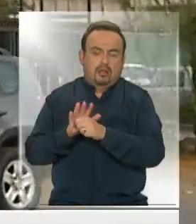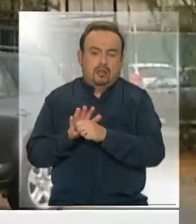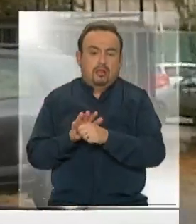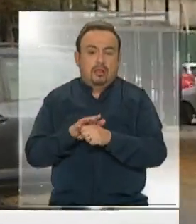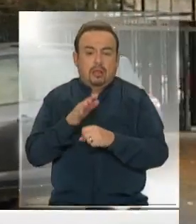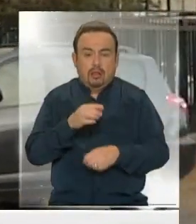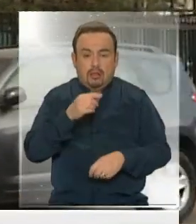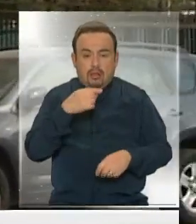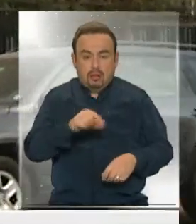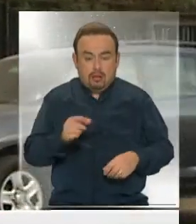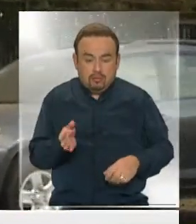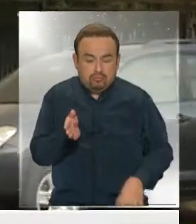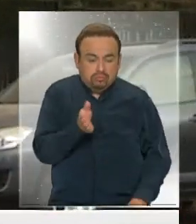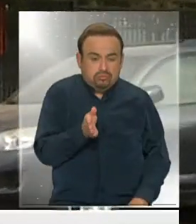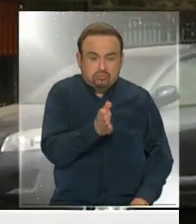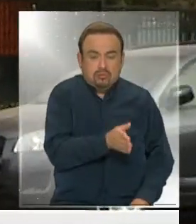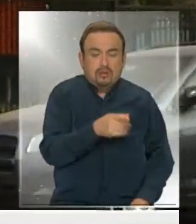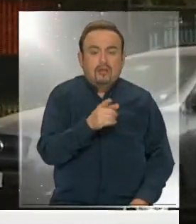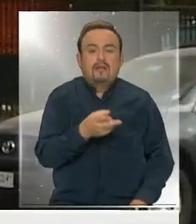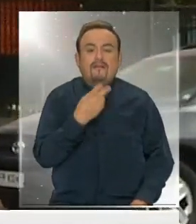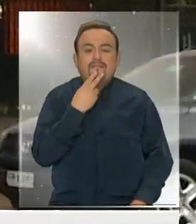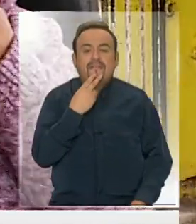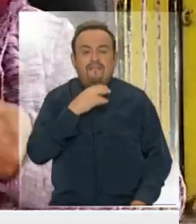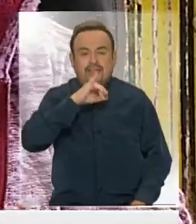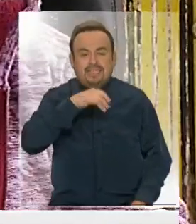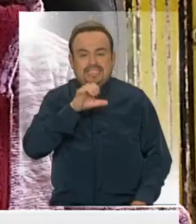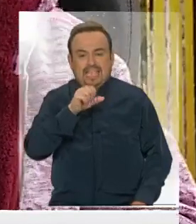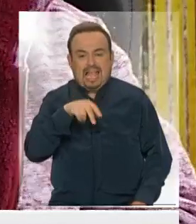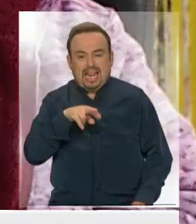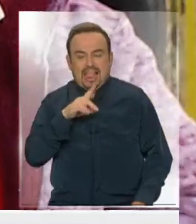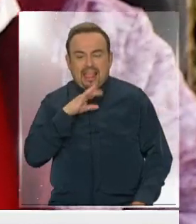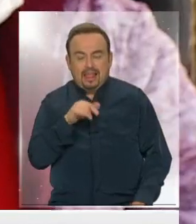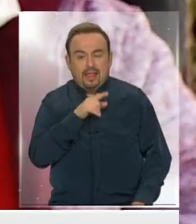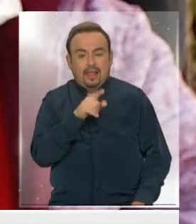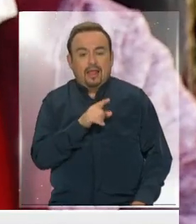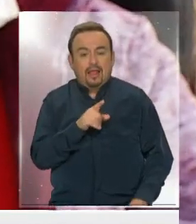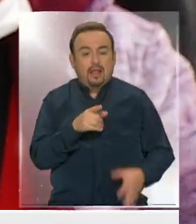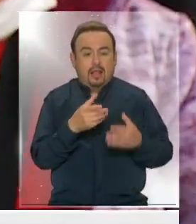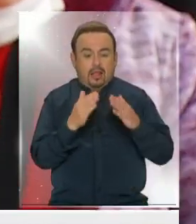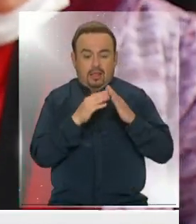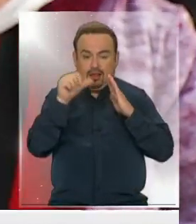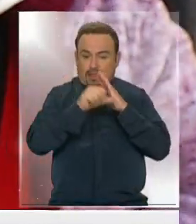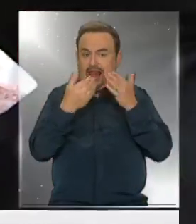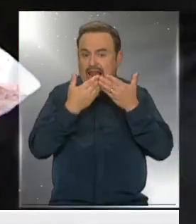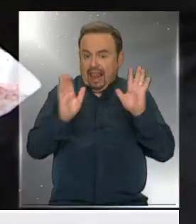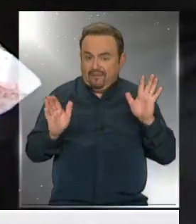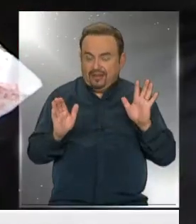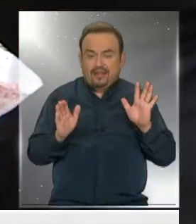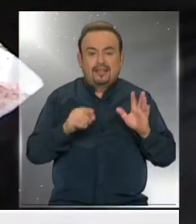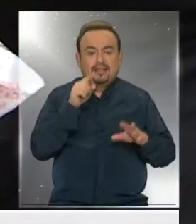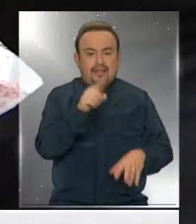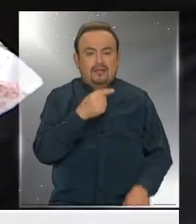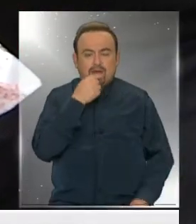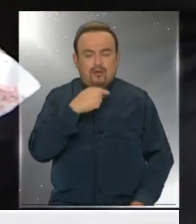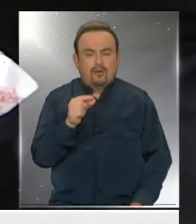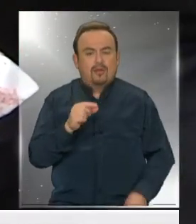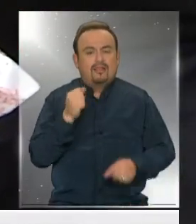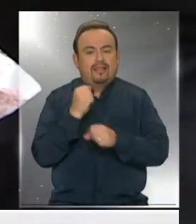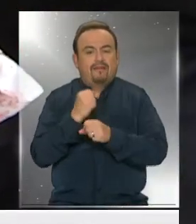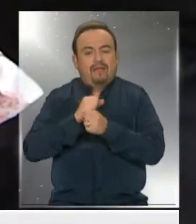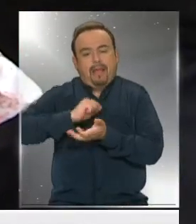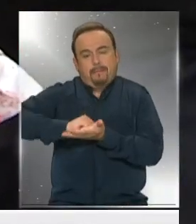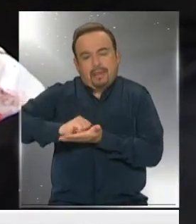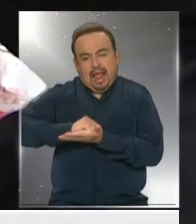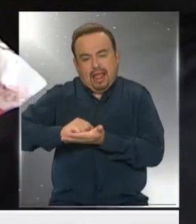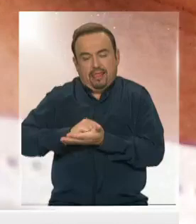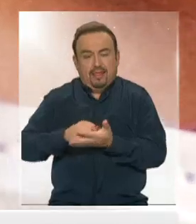A muy pocas cuadras de ahí vive Janet Aguirre, por el lado libre de cuarentena. Hasta hace poco trabajaba como asesora del